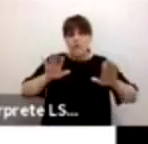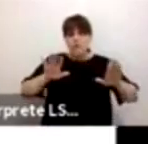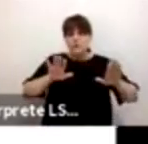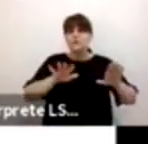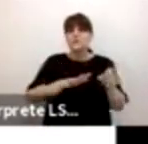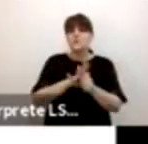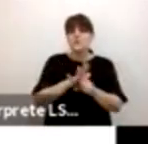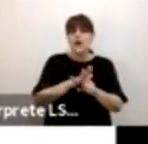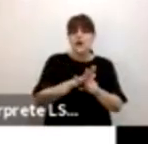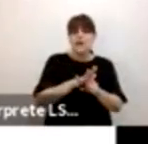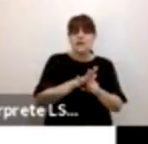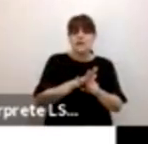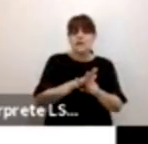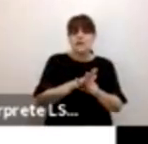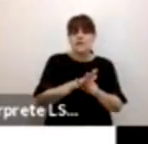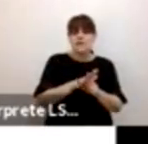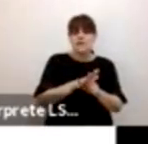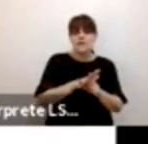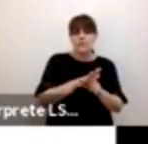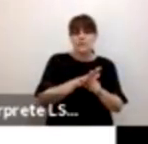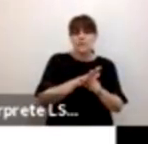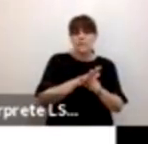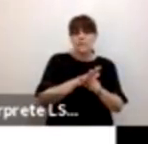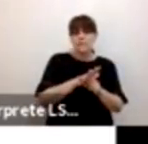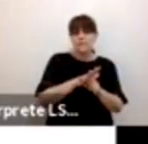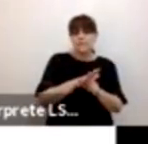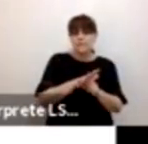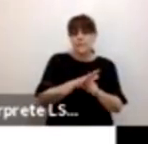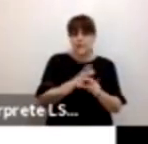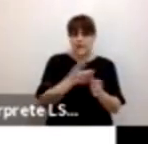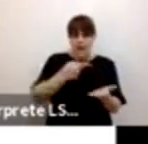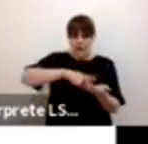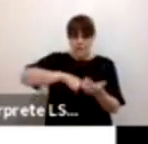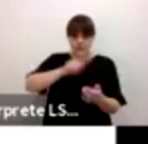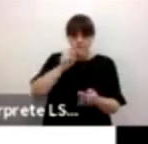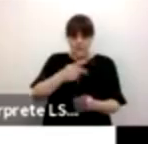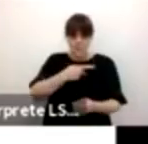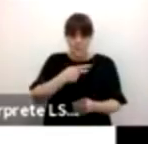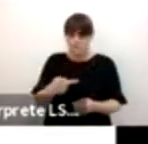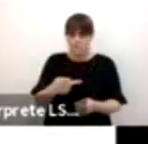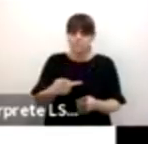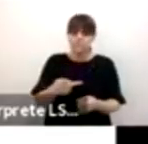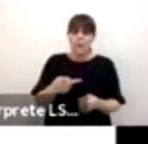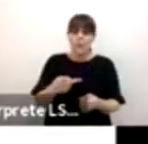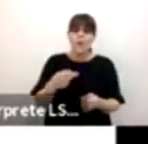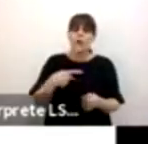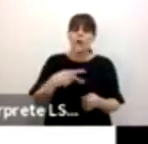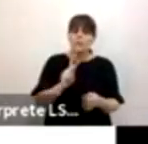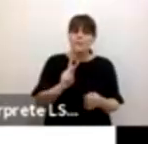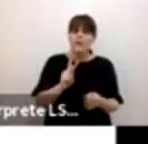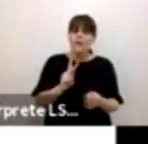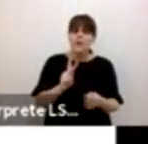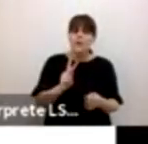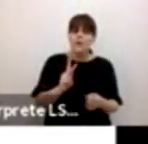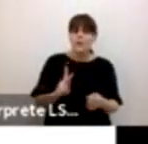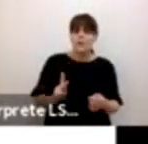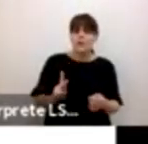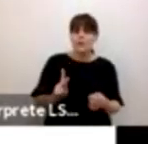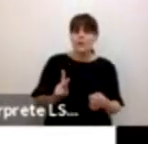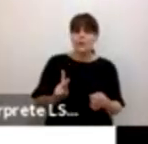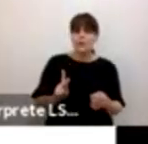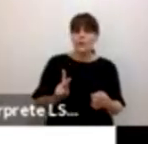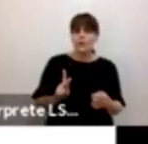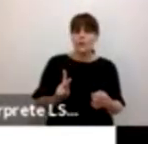contabilizados en la medición multidimensional de la pobreza, que no son estrictamente concebidos como